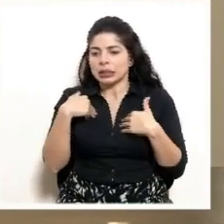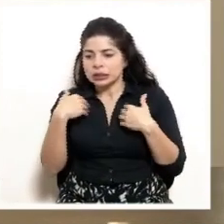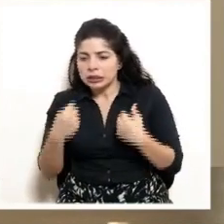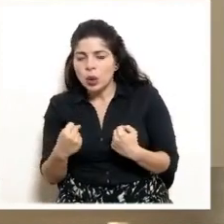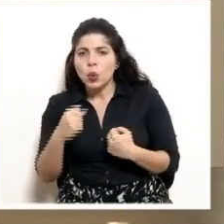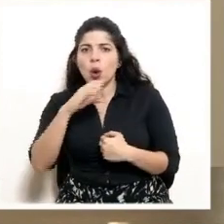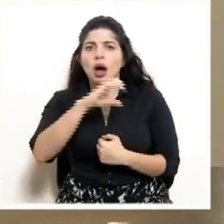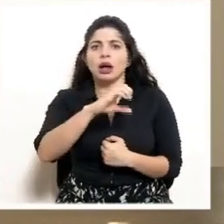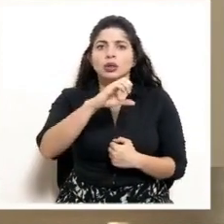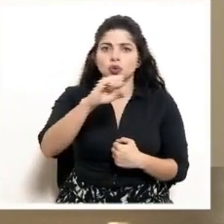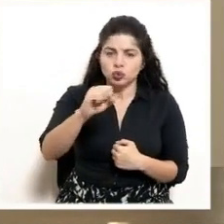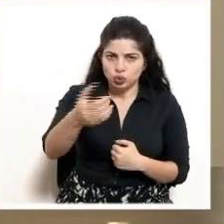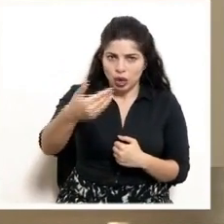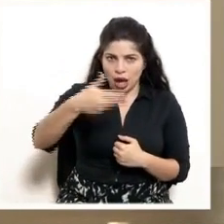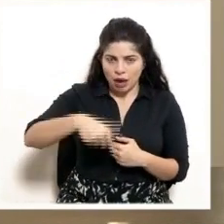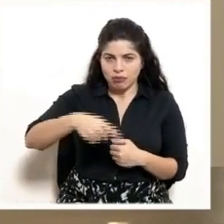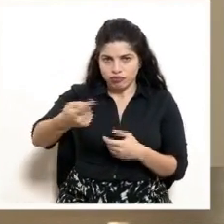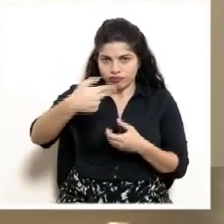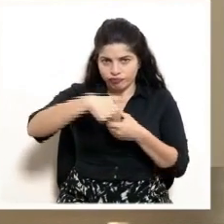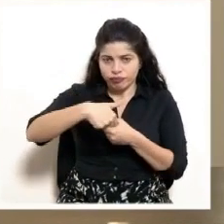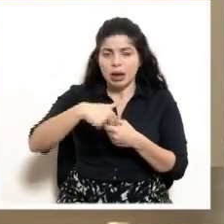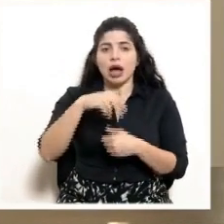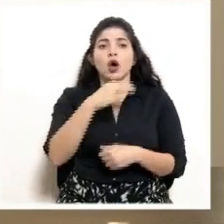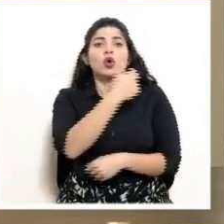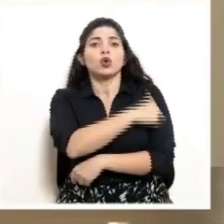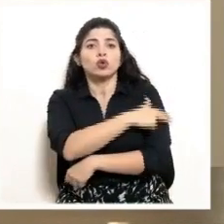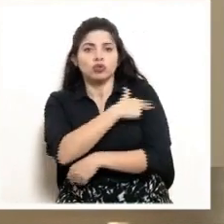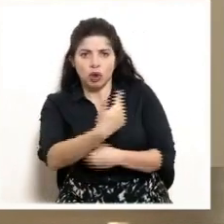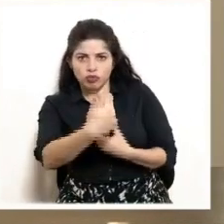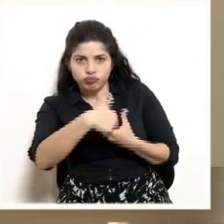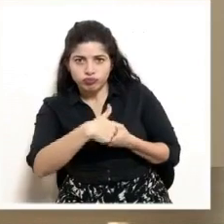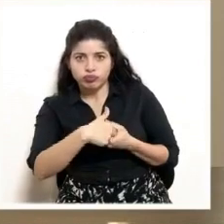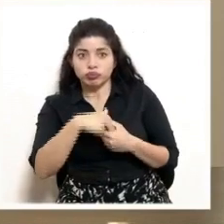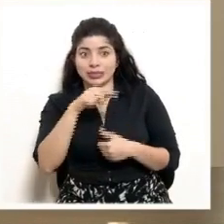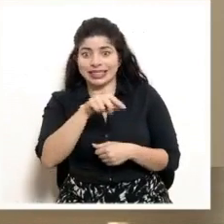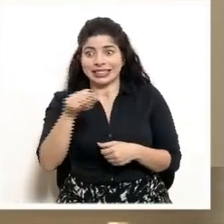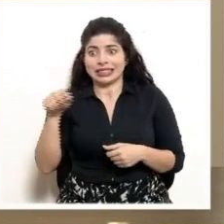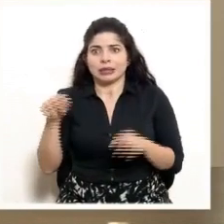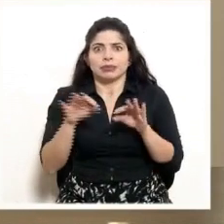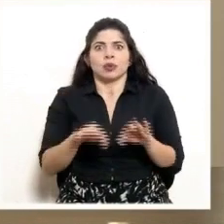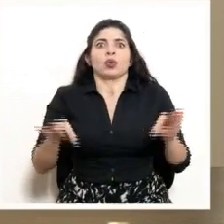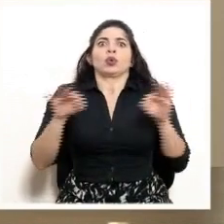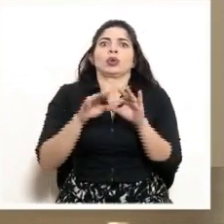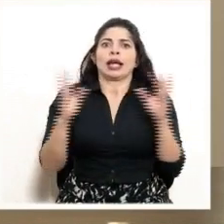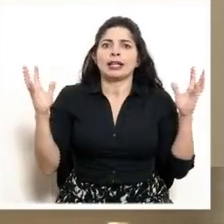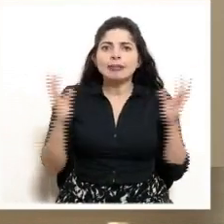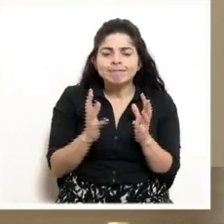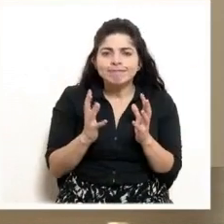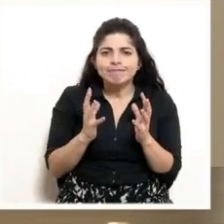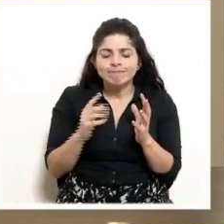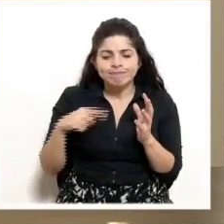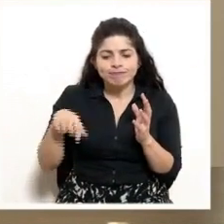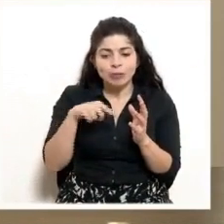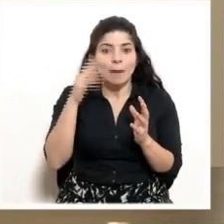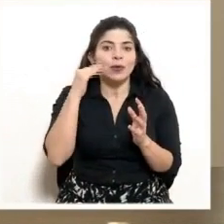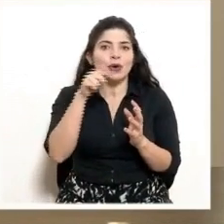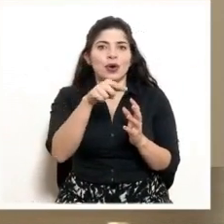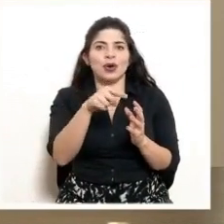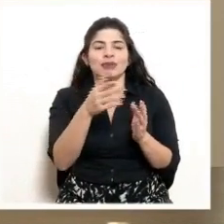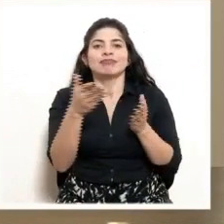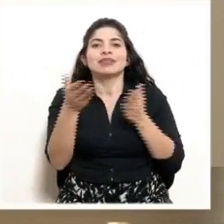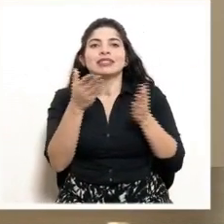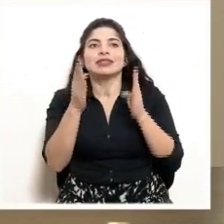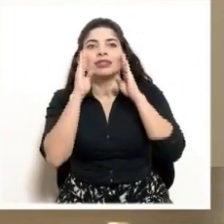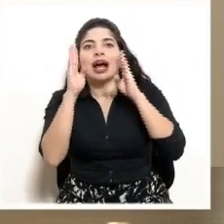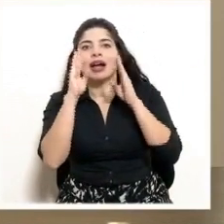de la Caja Costarricense del Seguro Social, de la Cruz Roja Costarricense, que es un elemento importante en esta ocasión porque es quien ofrece todo el servicio